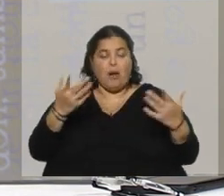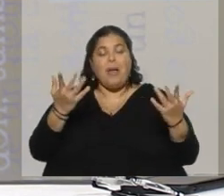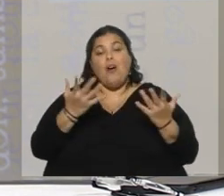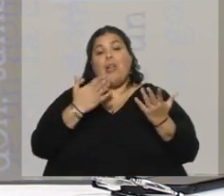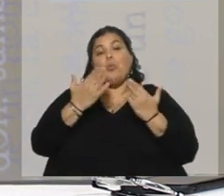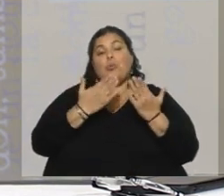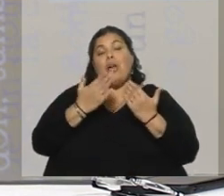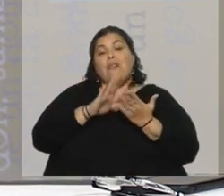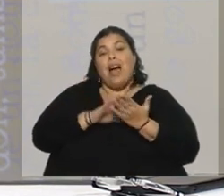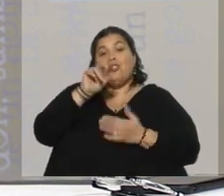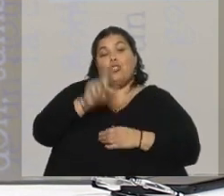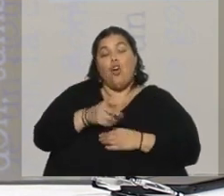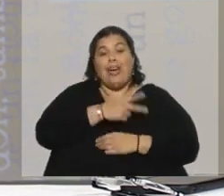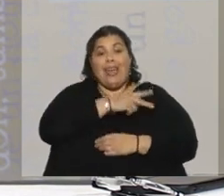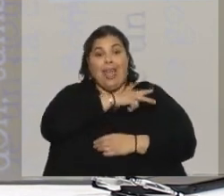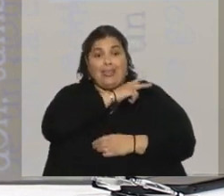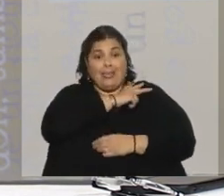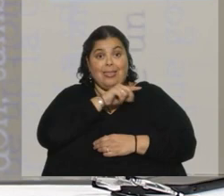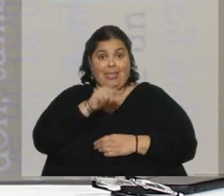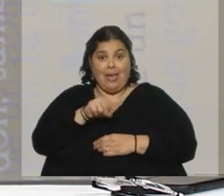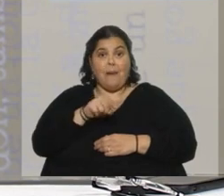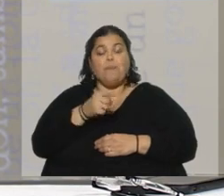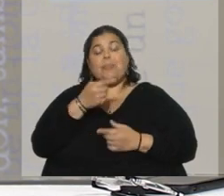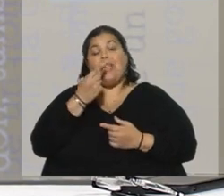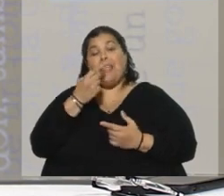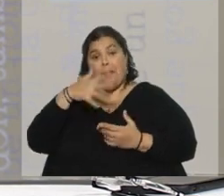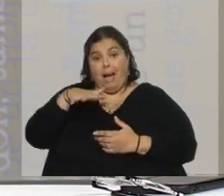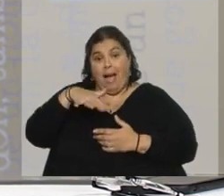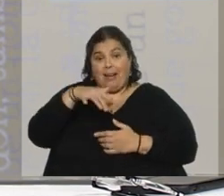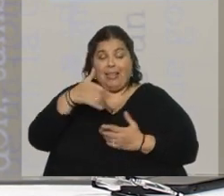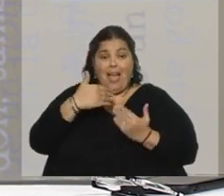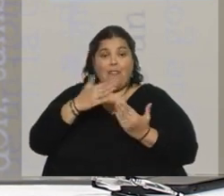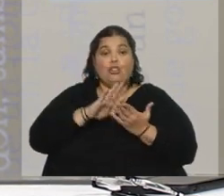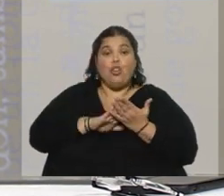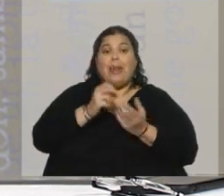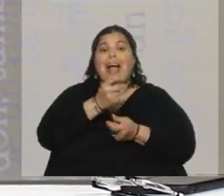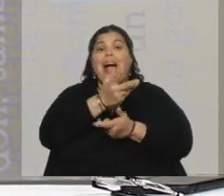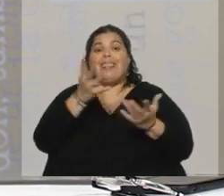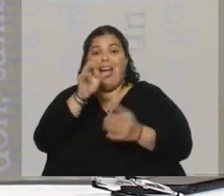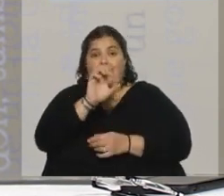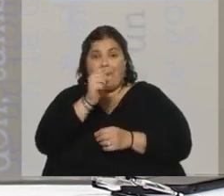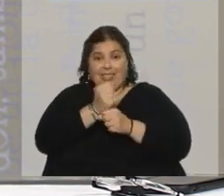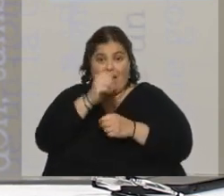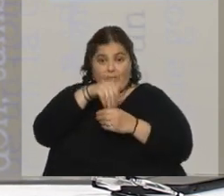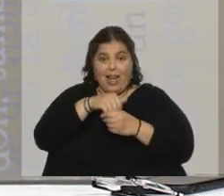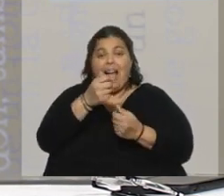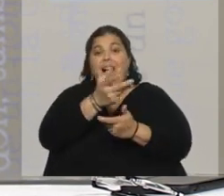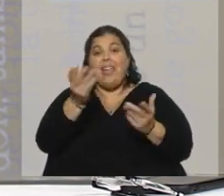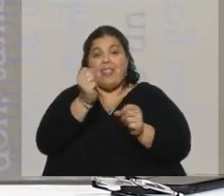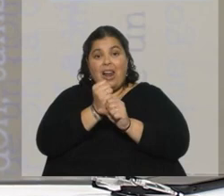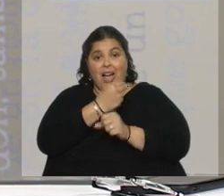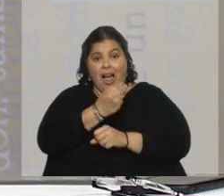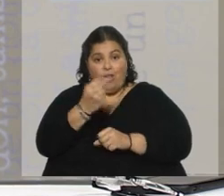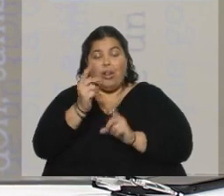hablando justamente con el gerente general del parque, Enrique Güero, que se refirió a la cantidad de empresas que están trabajando, la cantidad de trabajadores, y también algunos